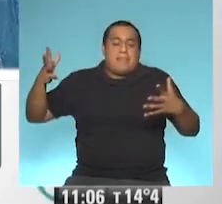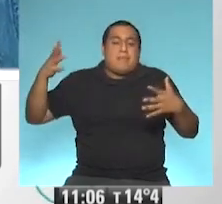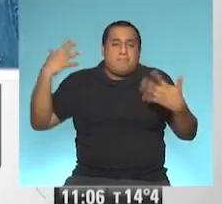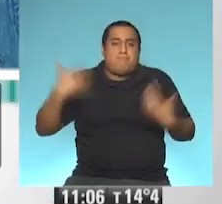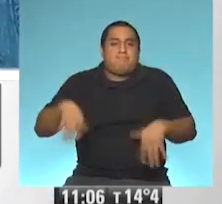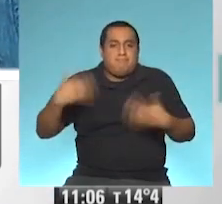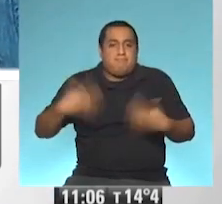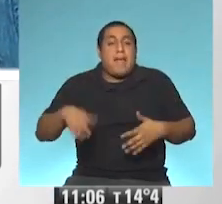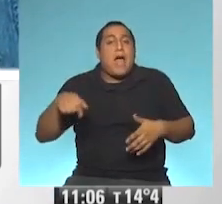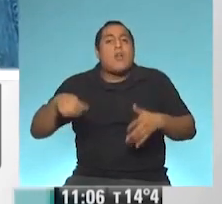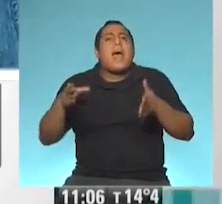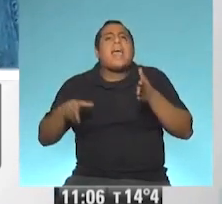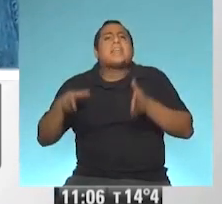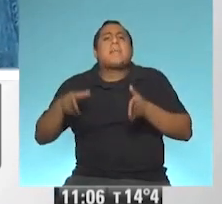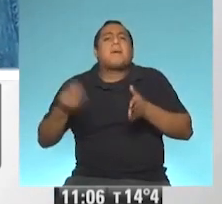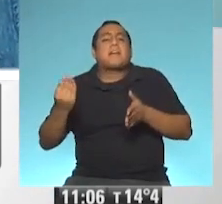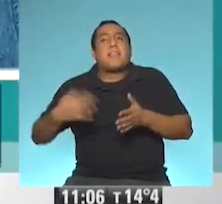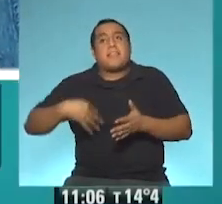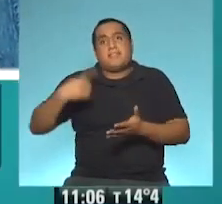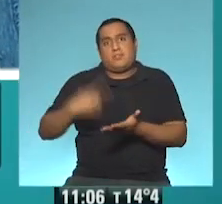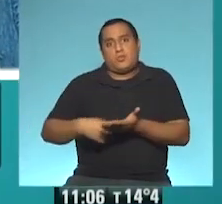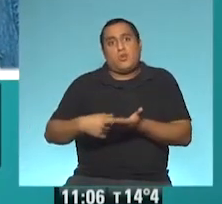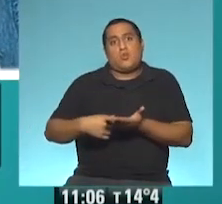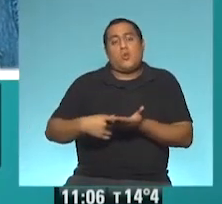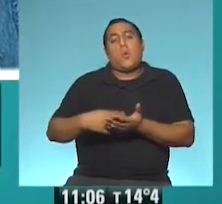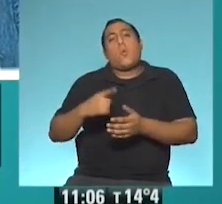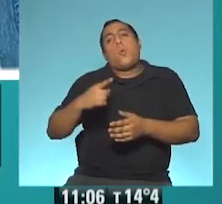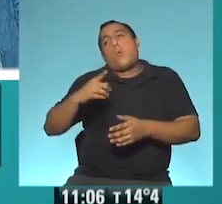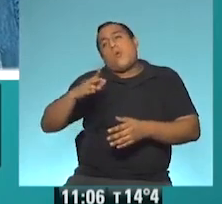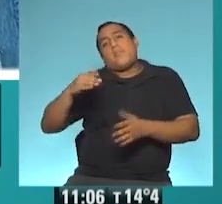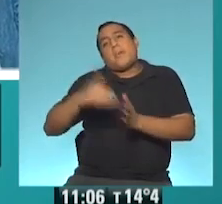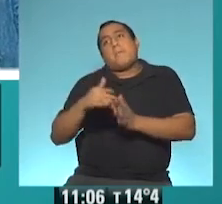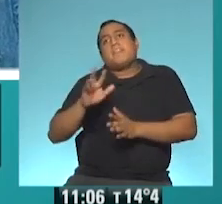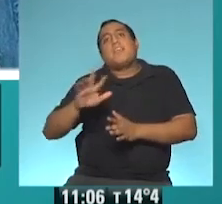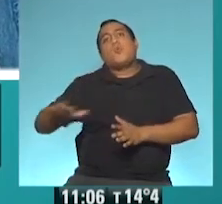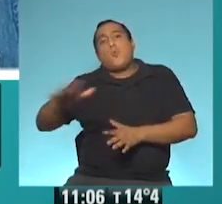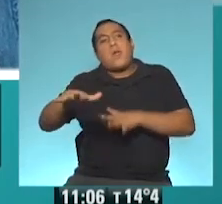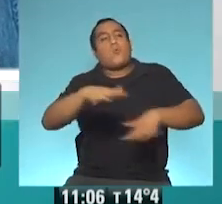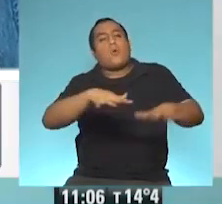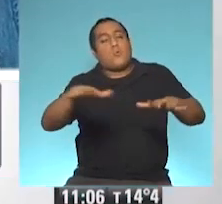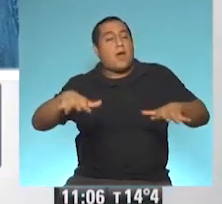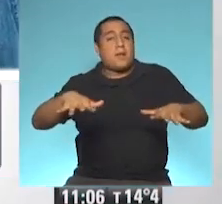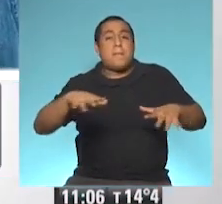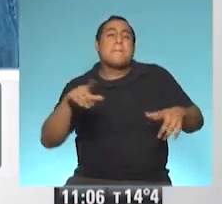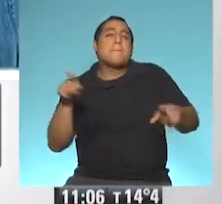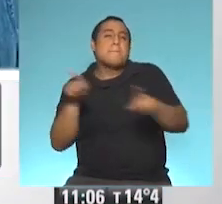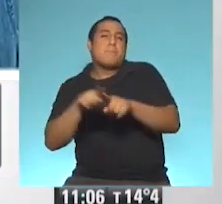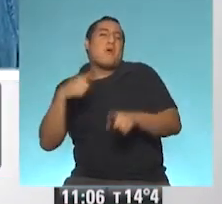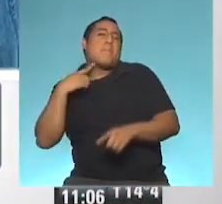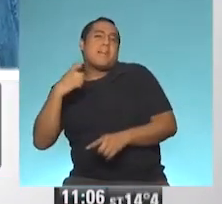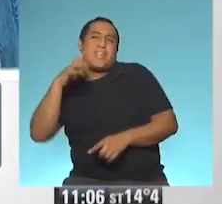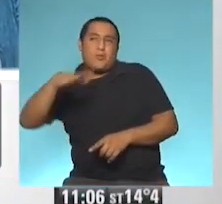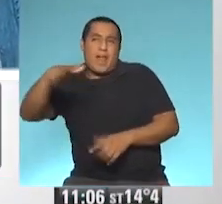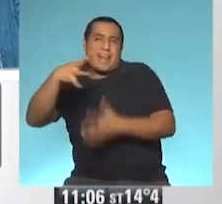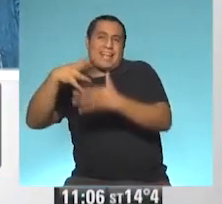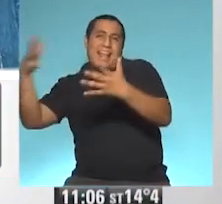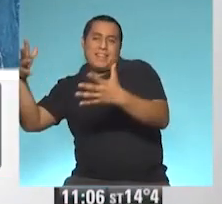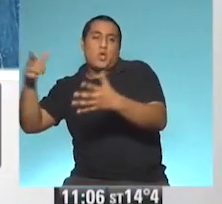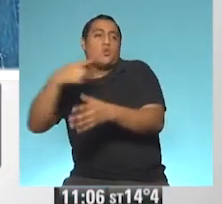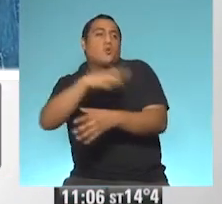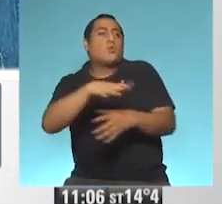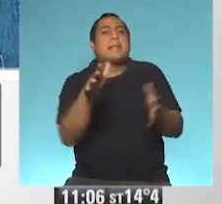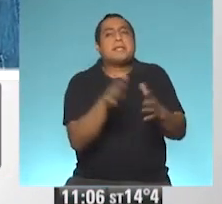en la etapa en la que se van a tomar decisiones por región. Como en España también, las grandes metrópolis tienen una situación distinta a